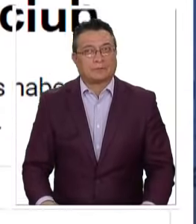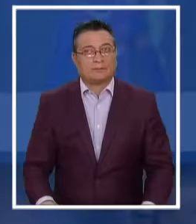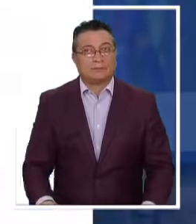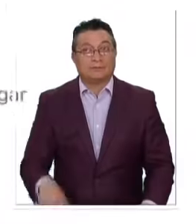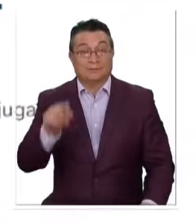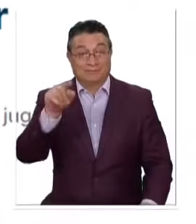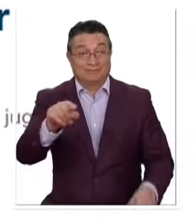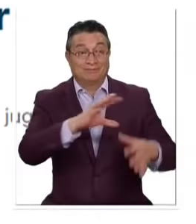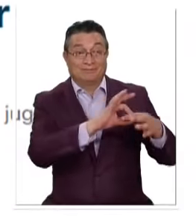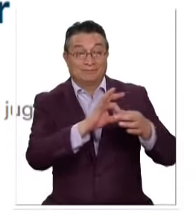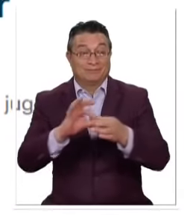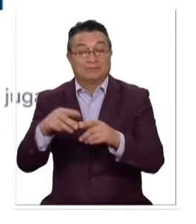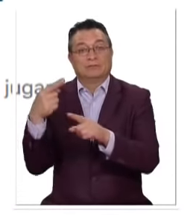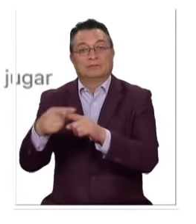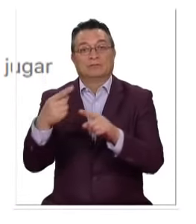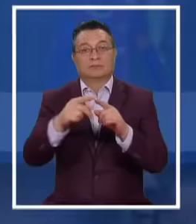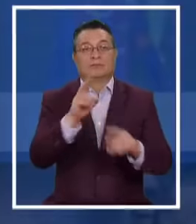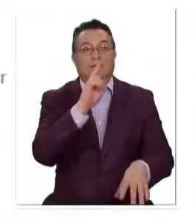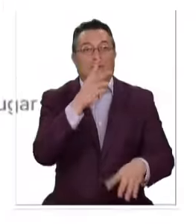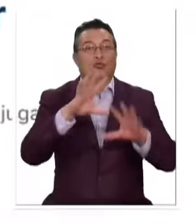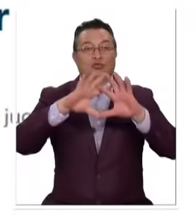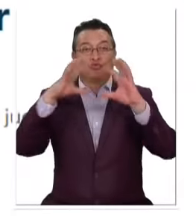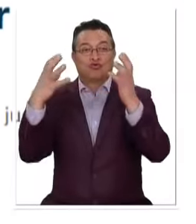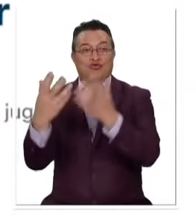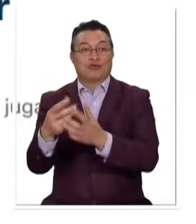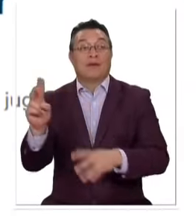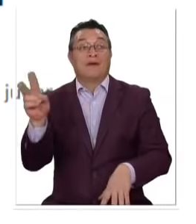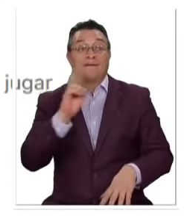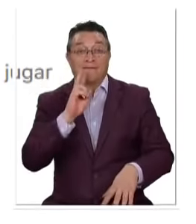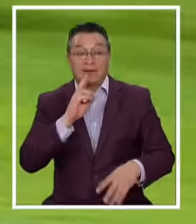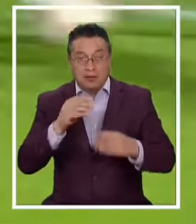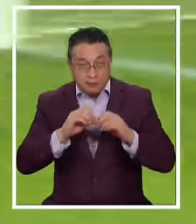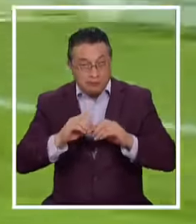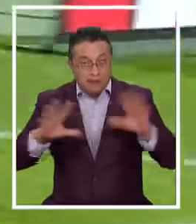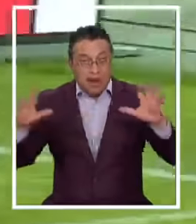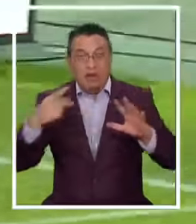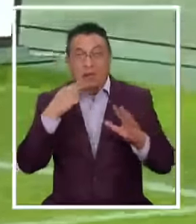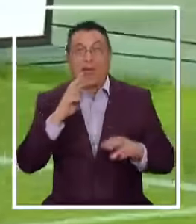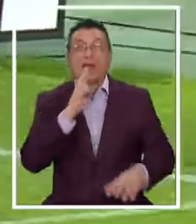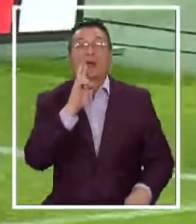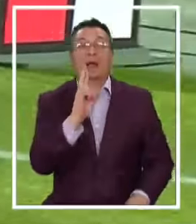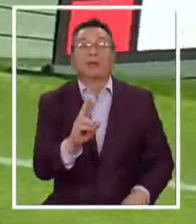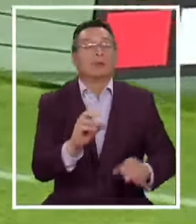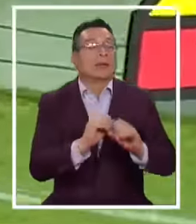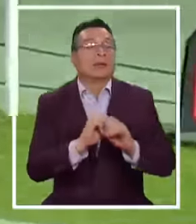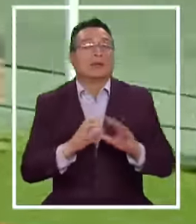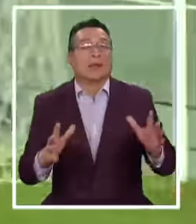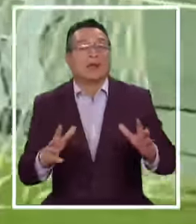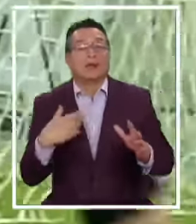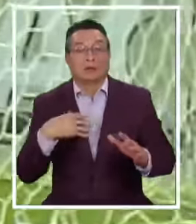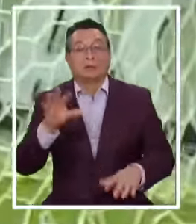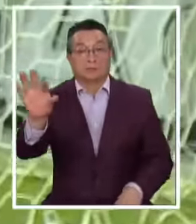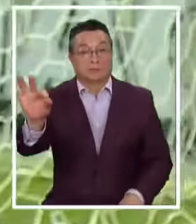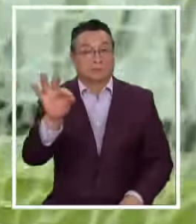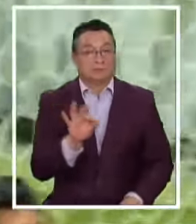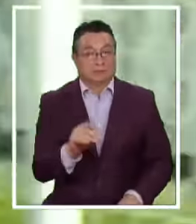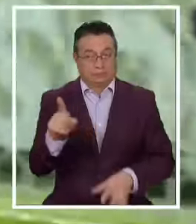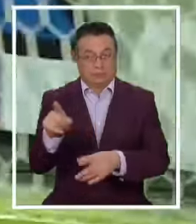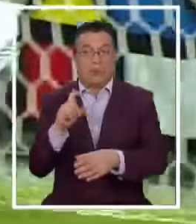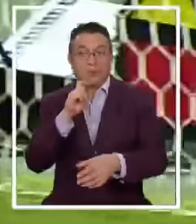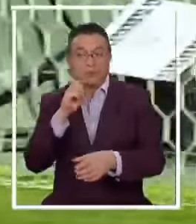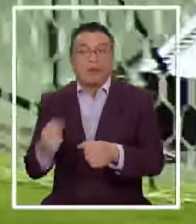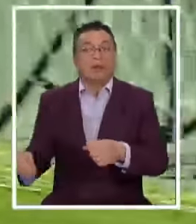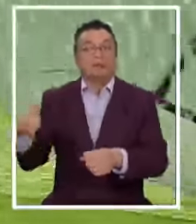Este caso Ha salido En diversos medios Del mundo Y el viernes Asoma como clave Para tener Más respuestas Y certezas Con la formalización Del presunto